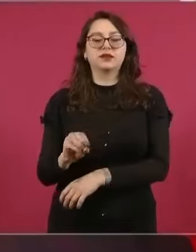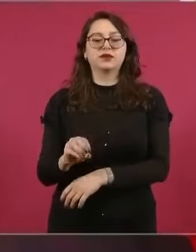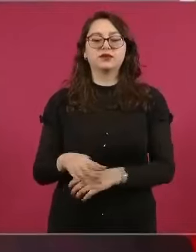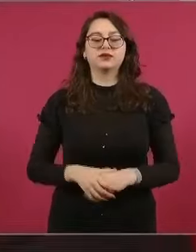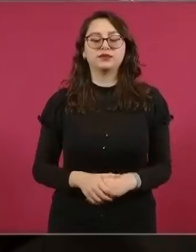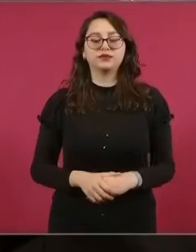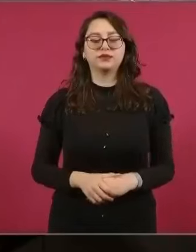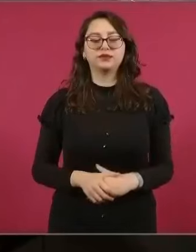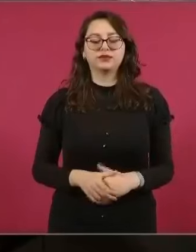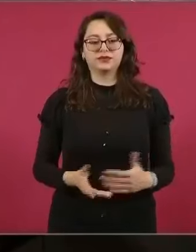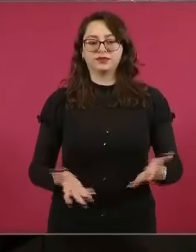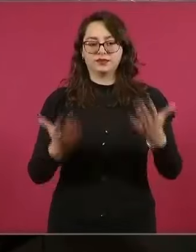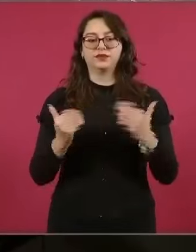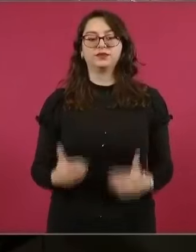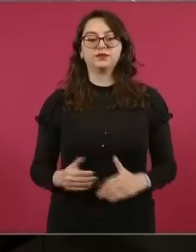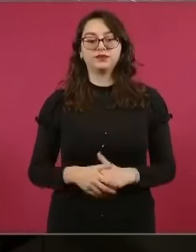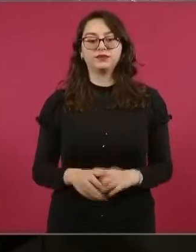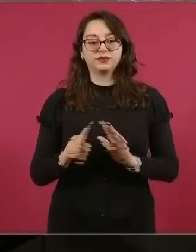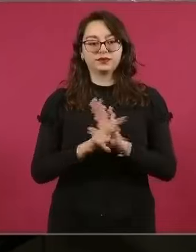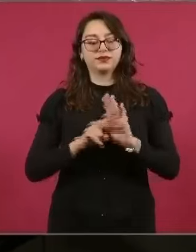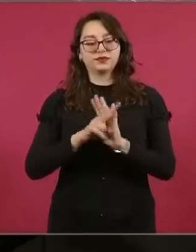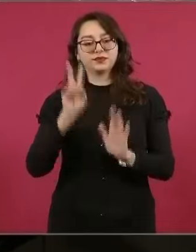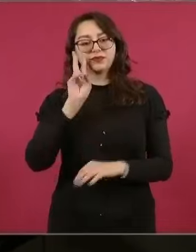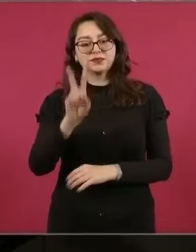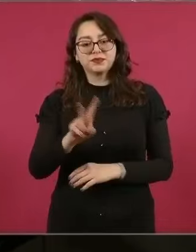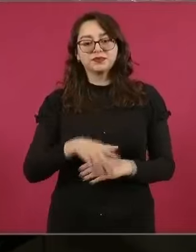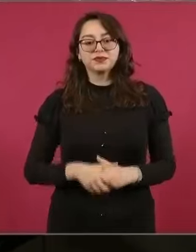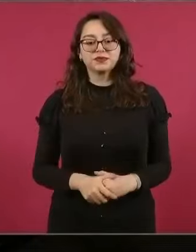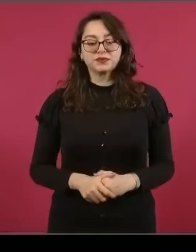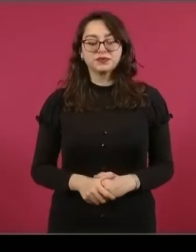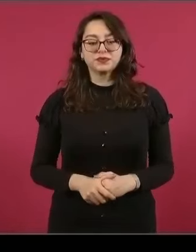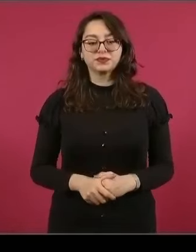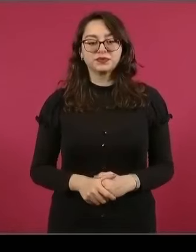A ver, pon... Miren eso.